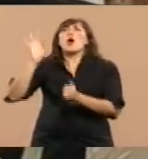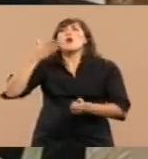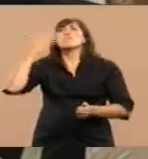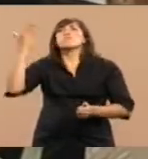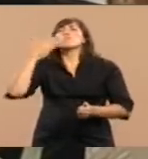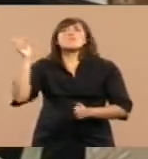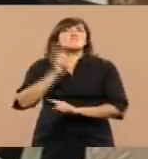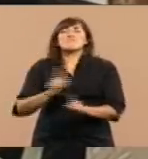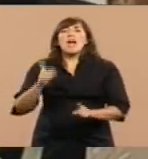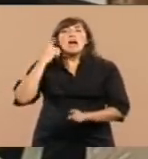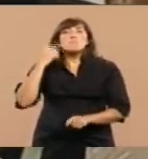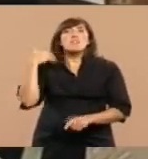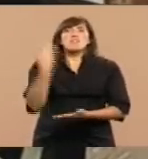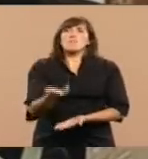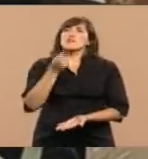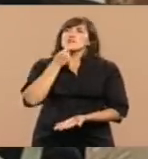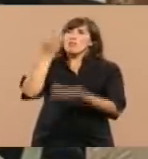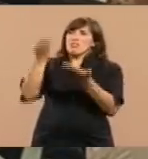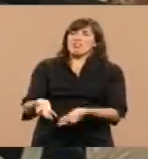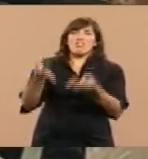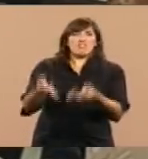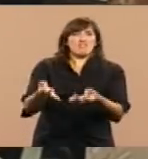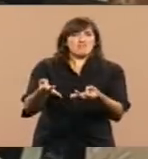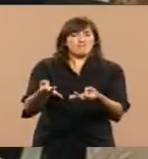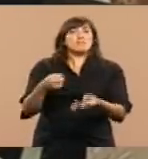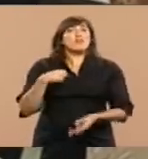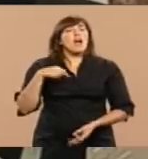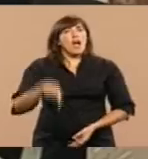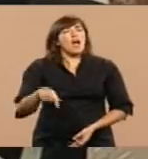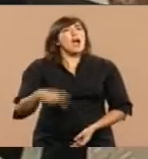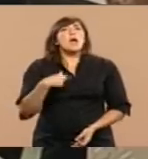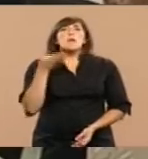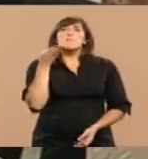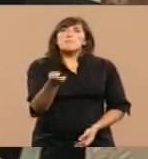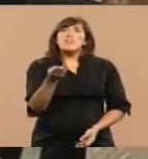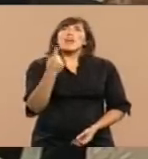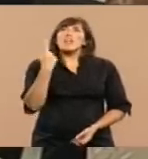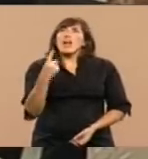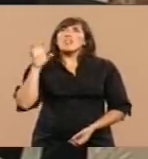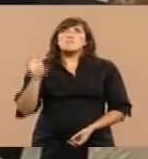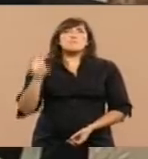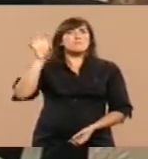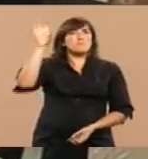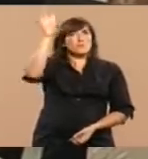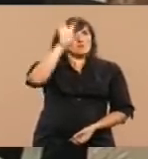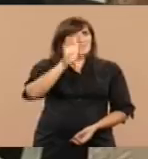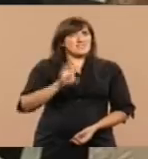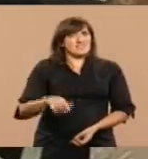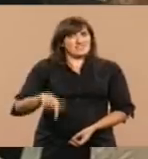También vamos a pedirle a cada una de las provincias argentinas